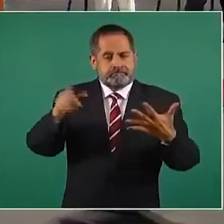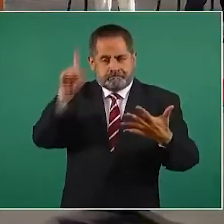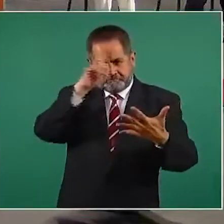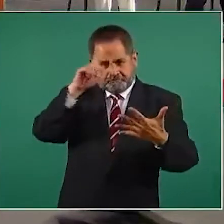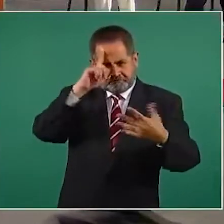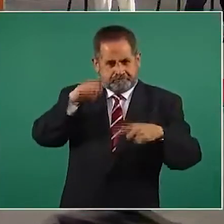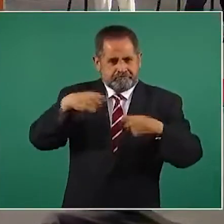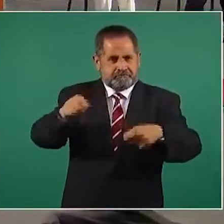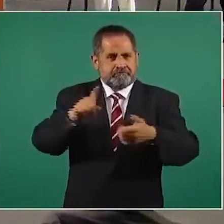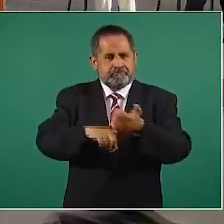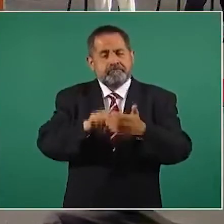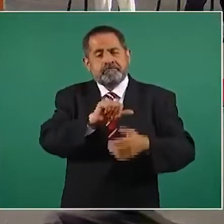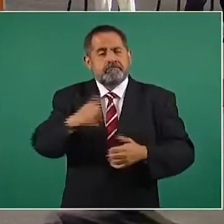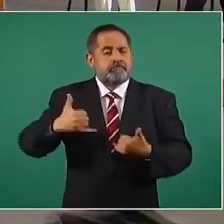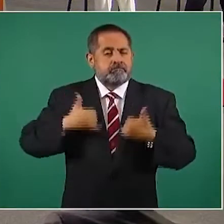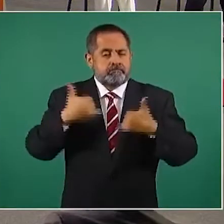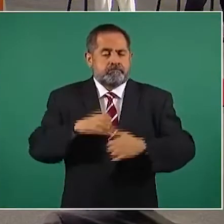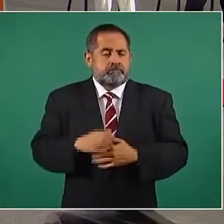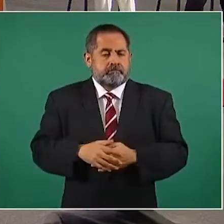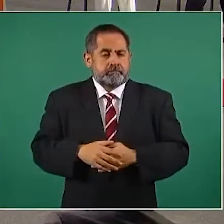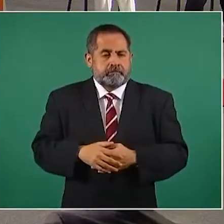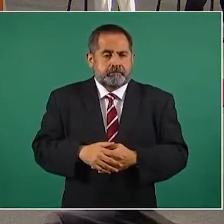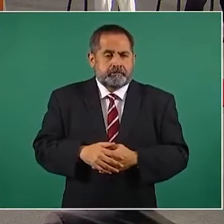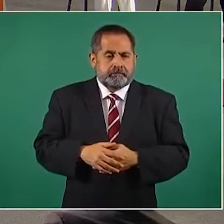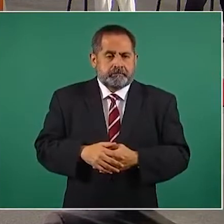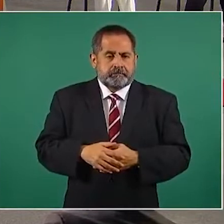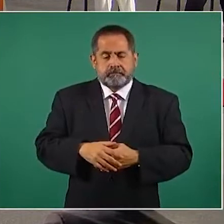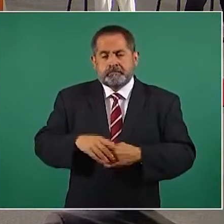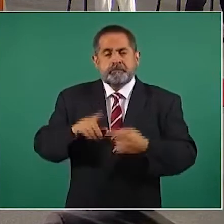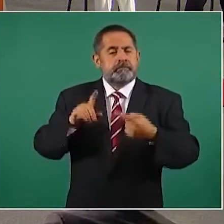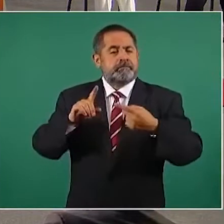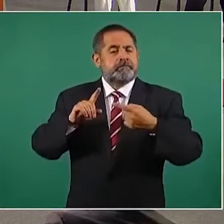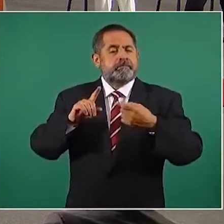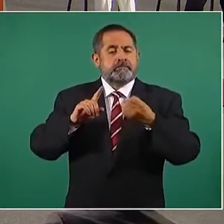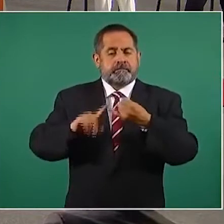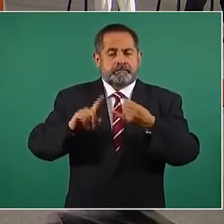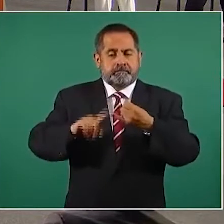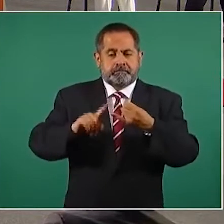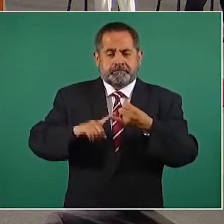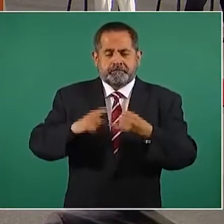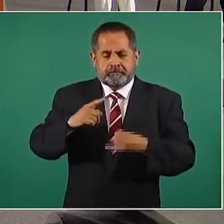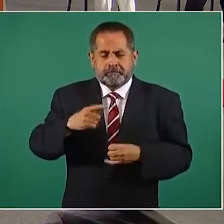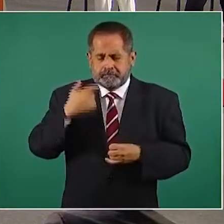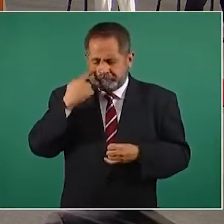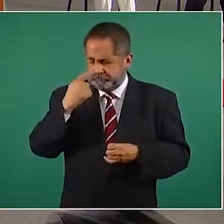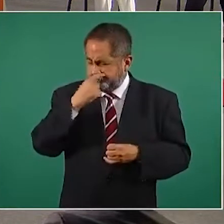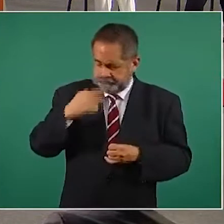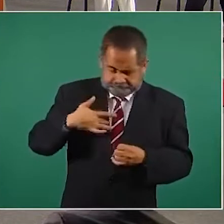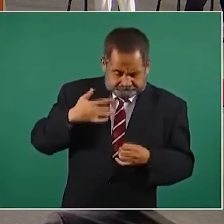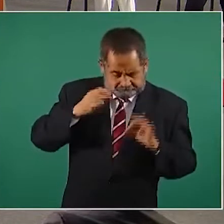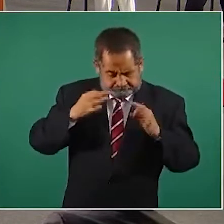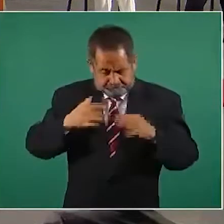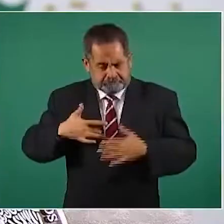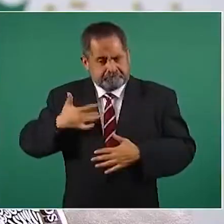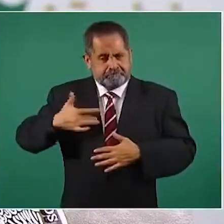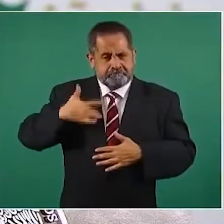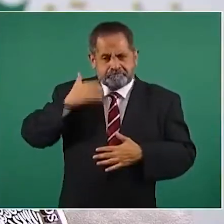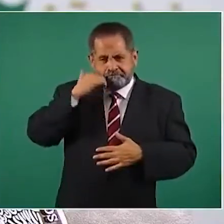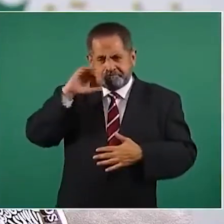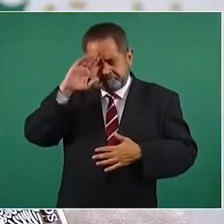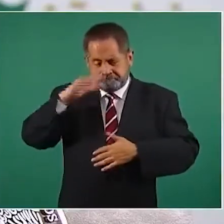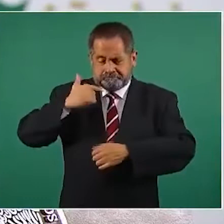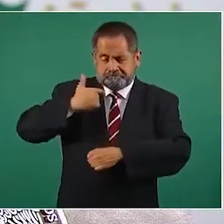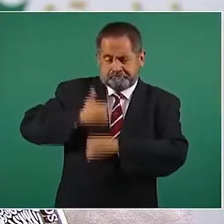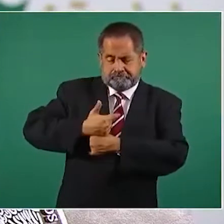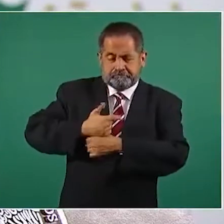a la juventud. La primera es considerar los síntomas en este momento y hasta que la epidemia cambie en el mundo, que